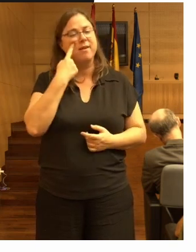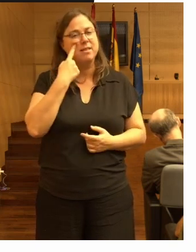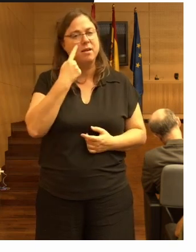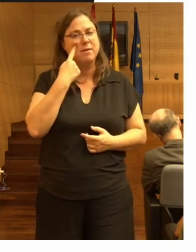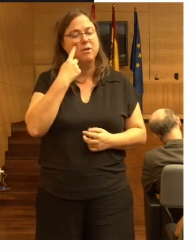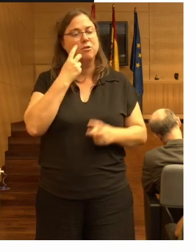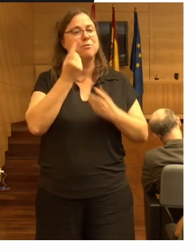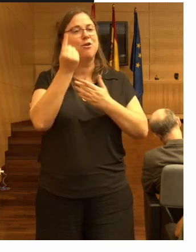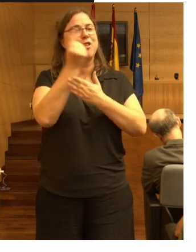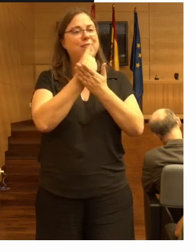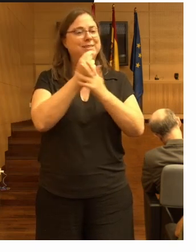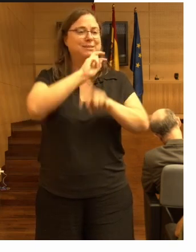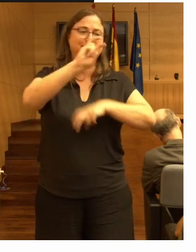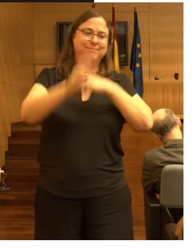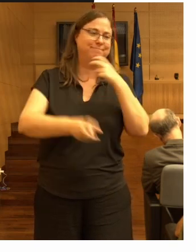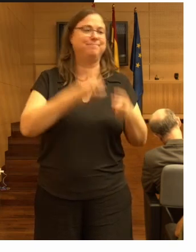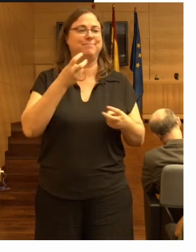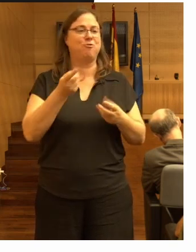rediseñar